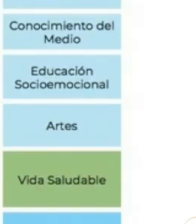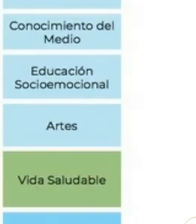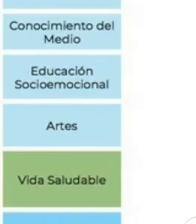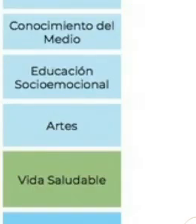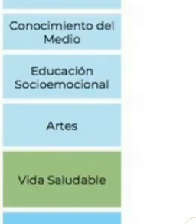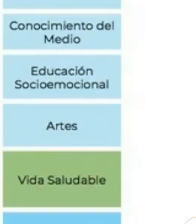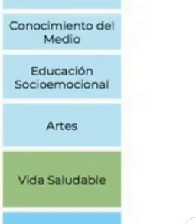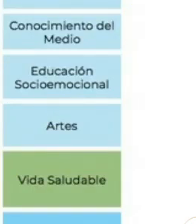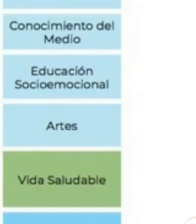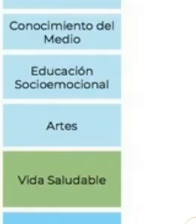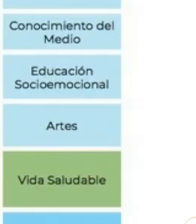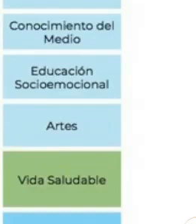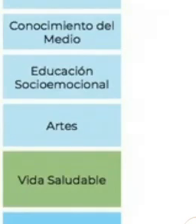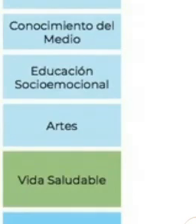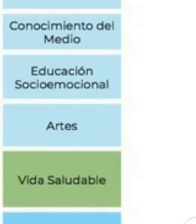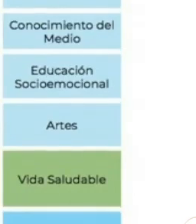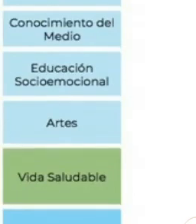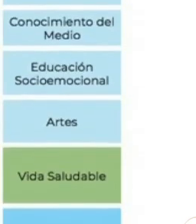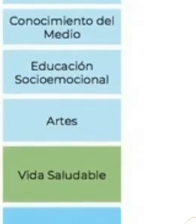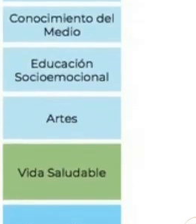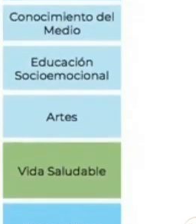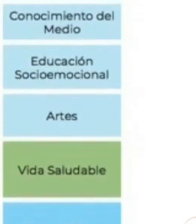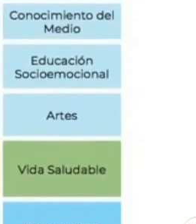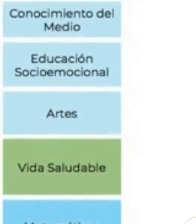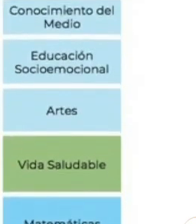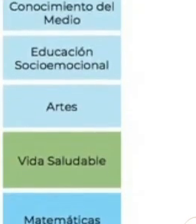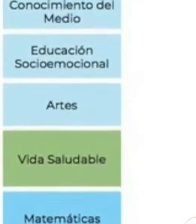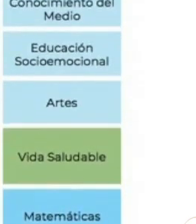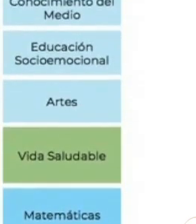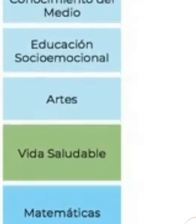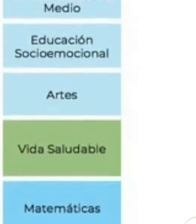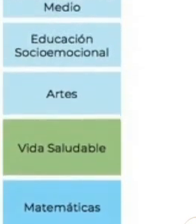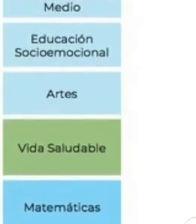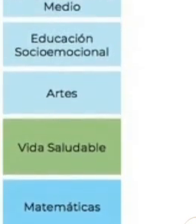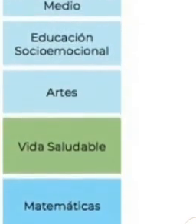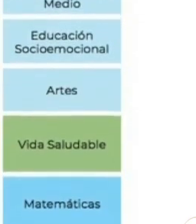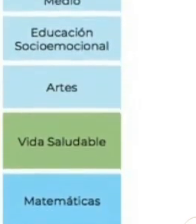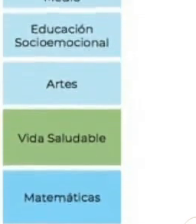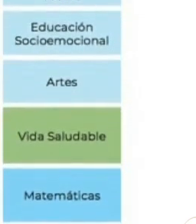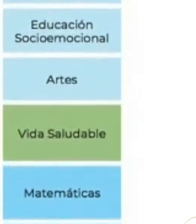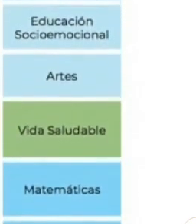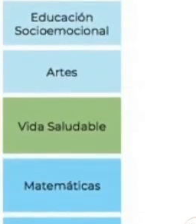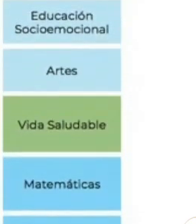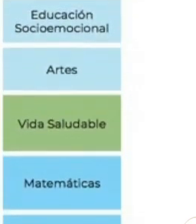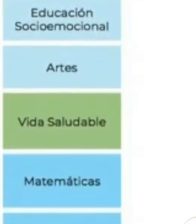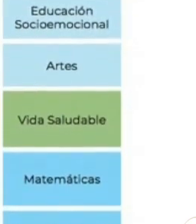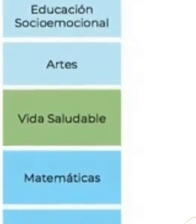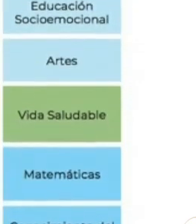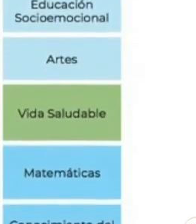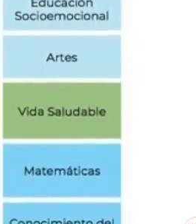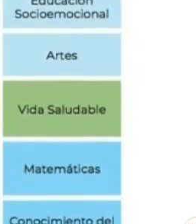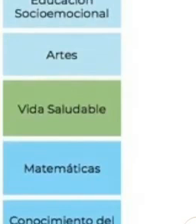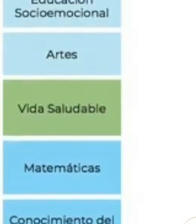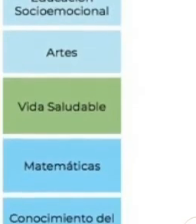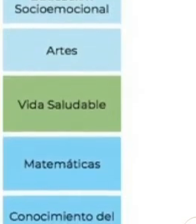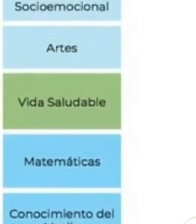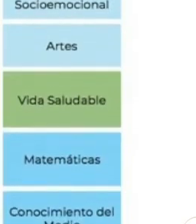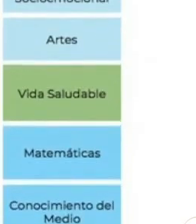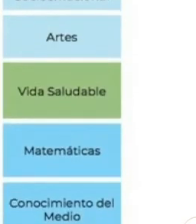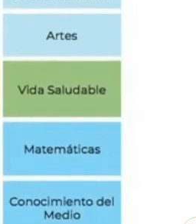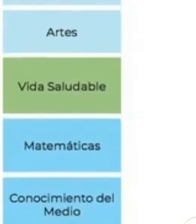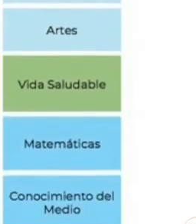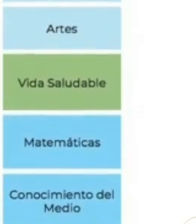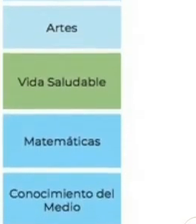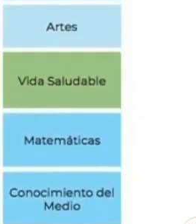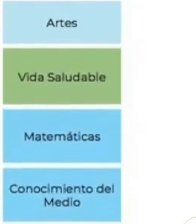creativas, soluciones que son impuestas, por la necesidad, no tenemos opción, regresar a